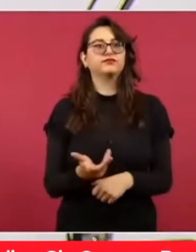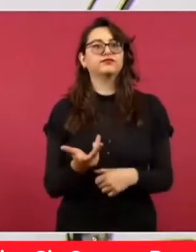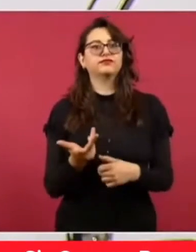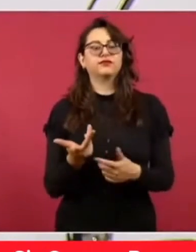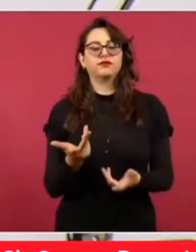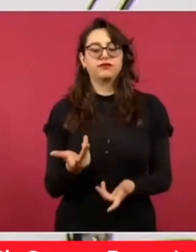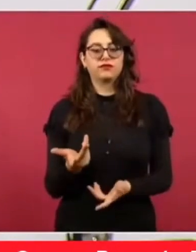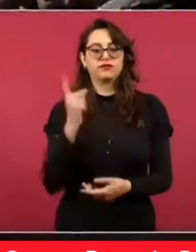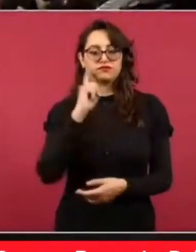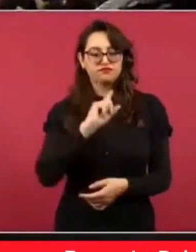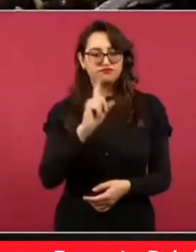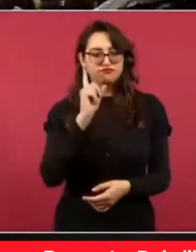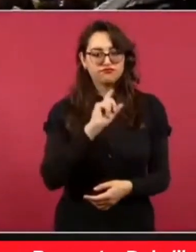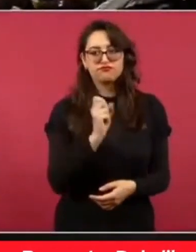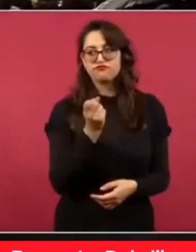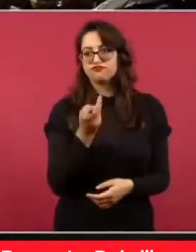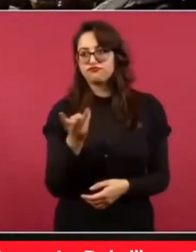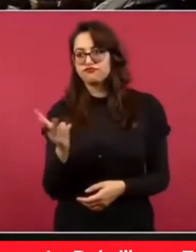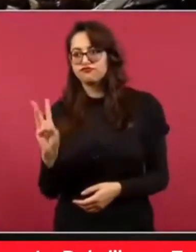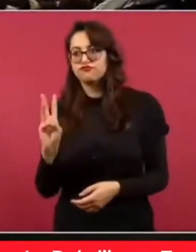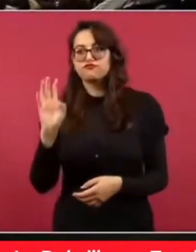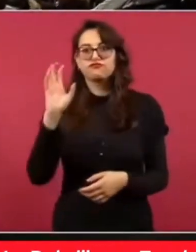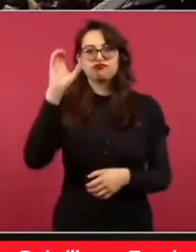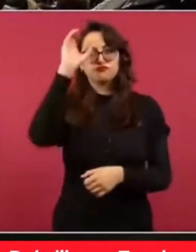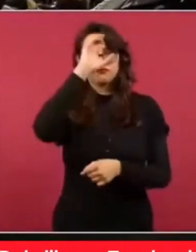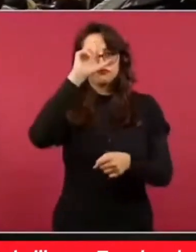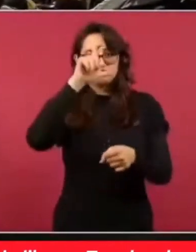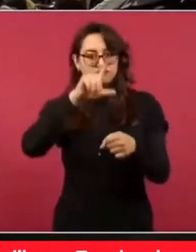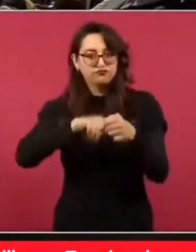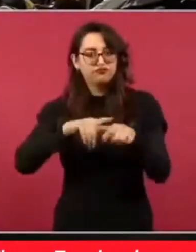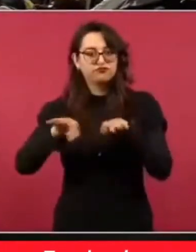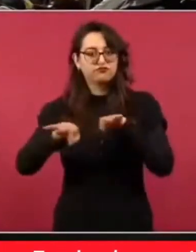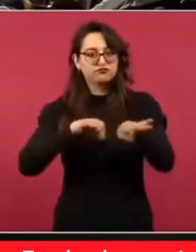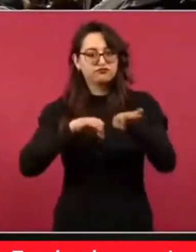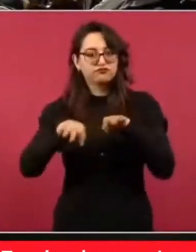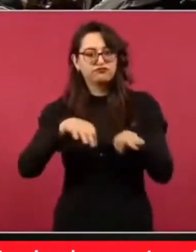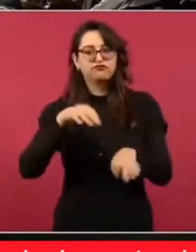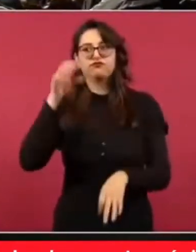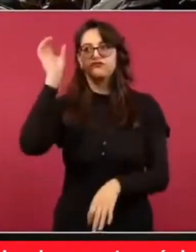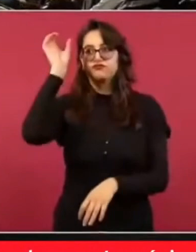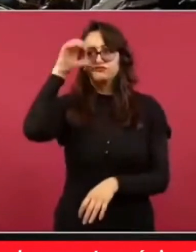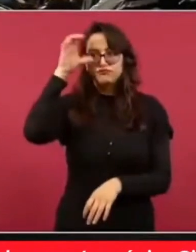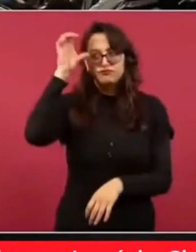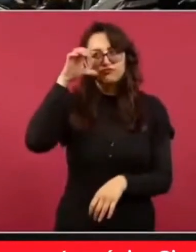a la cultura, a la ciencia,